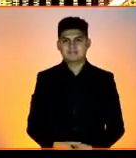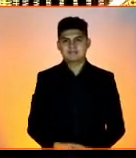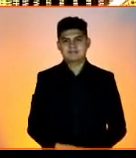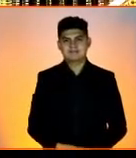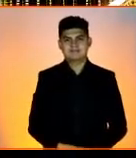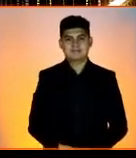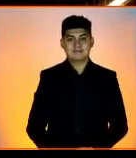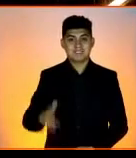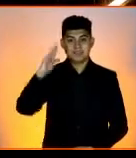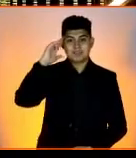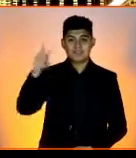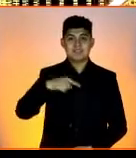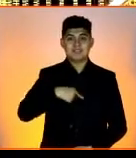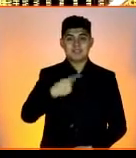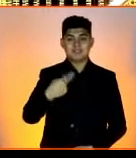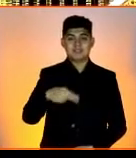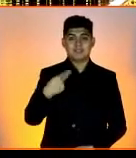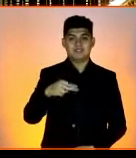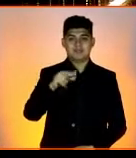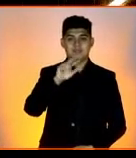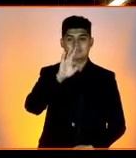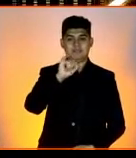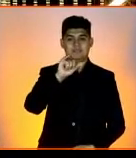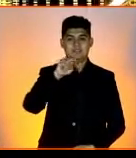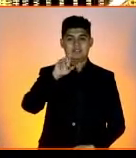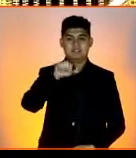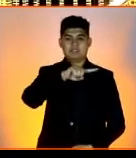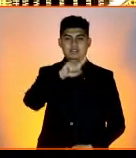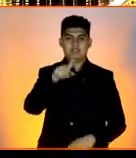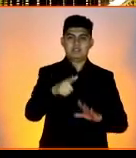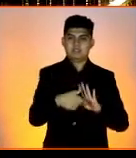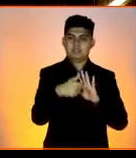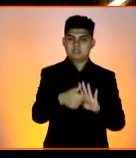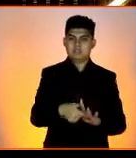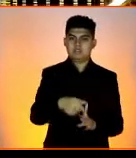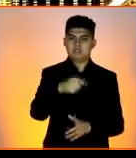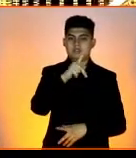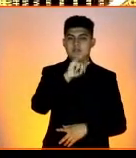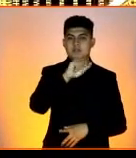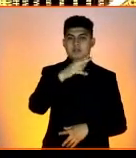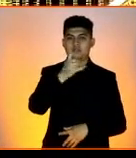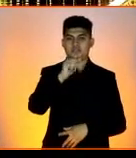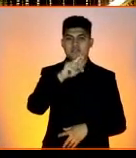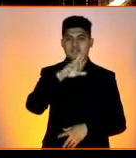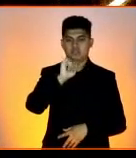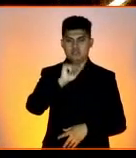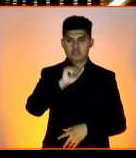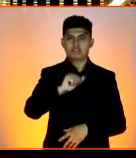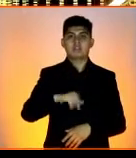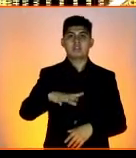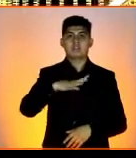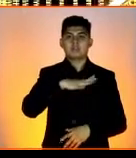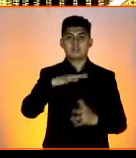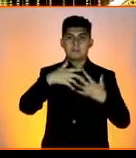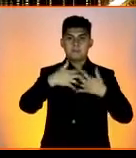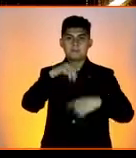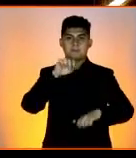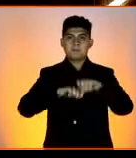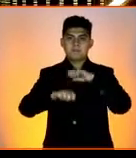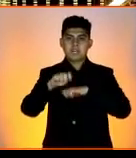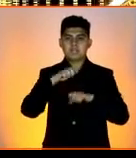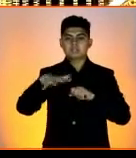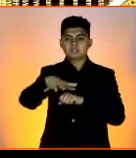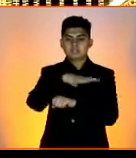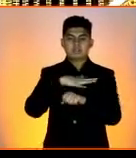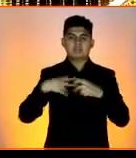Hola, mi nombre es Torosfero Fernández. Soy representante de la empresa PM Offshore y somos una empresa socialmente